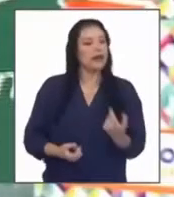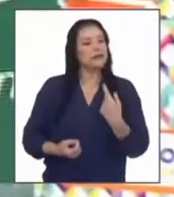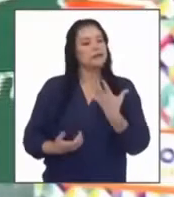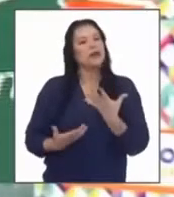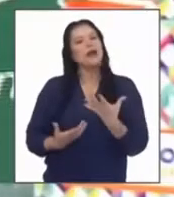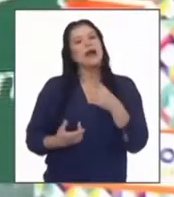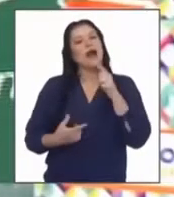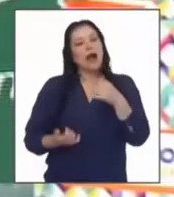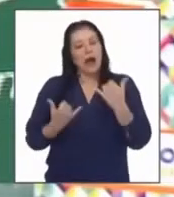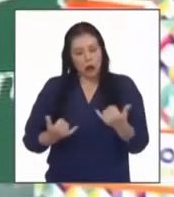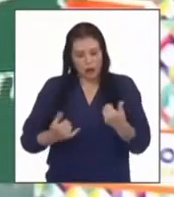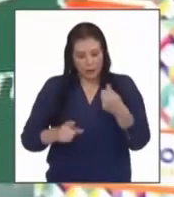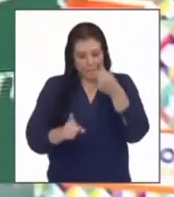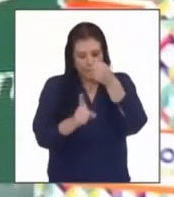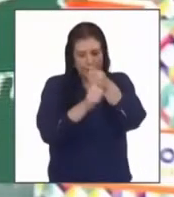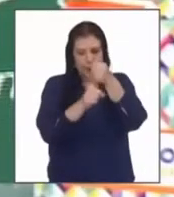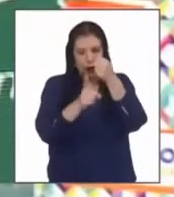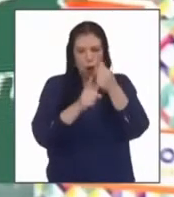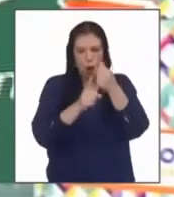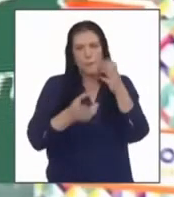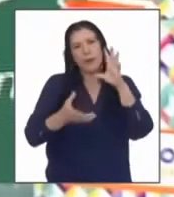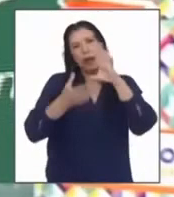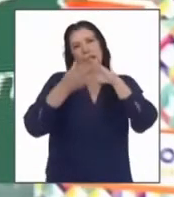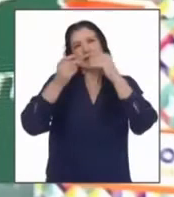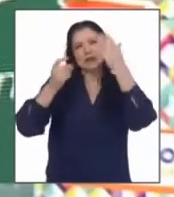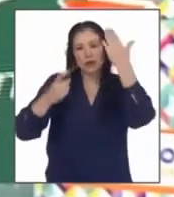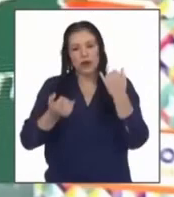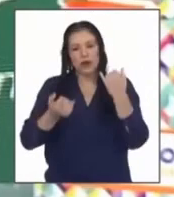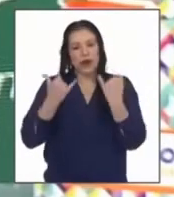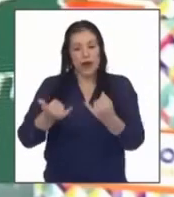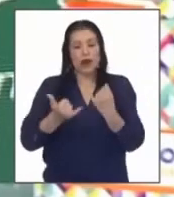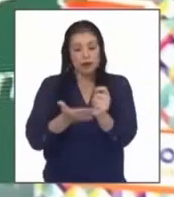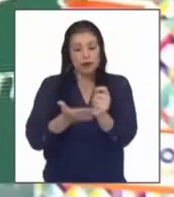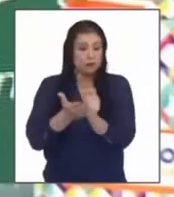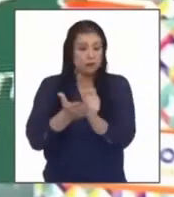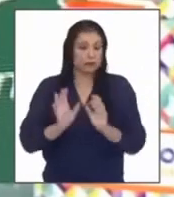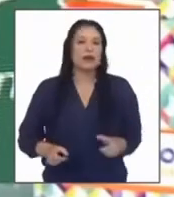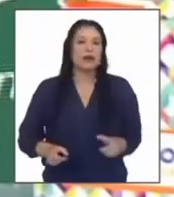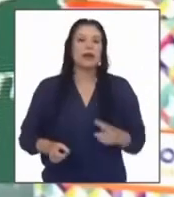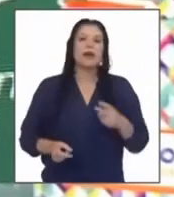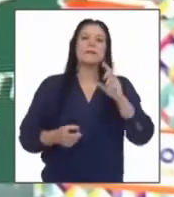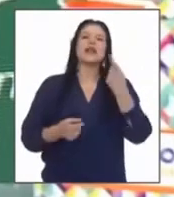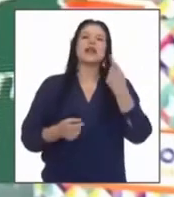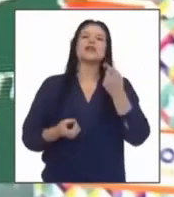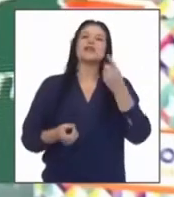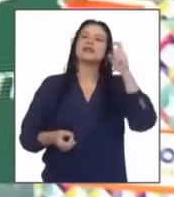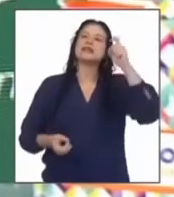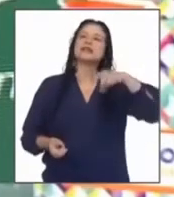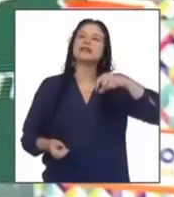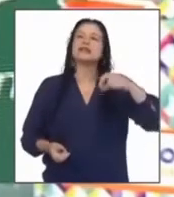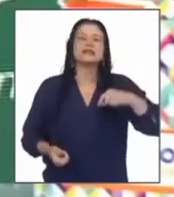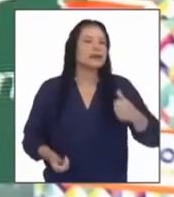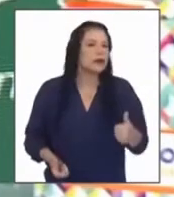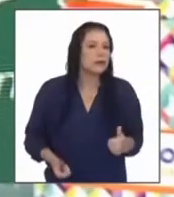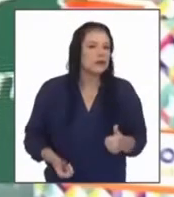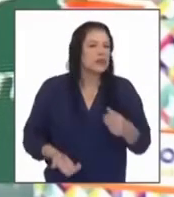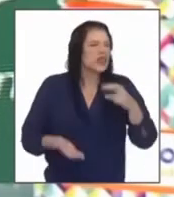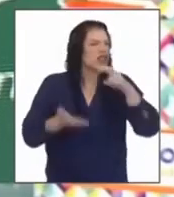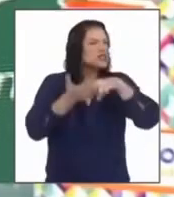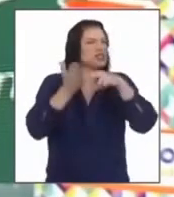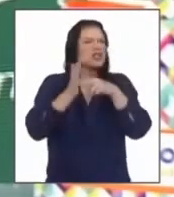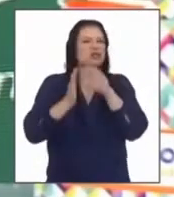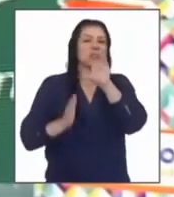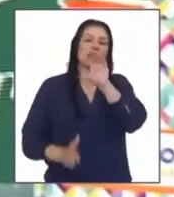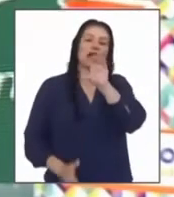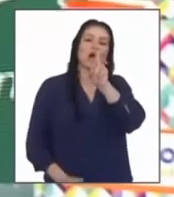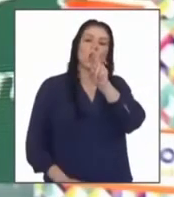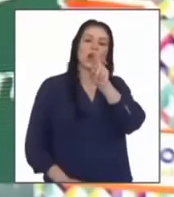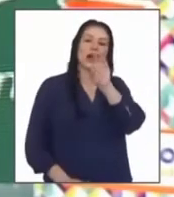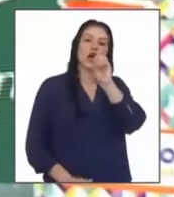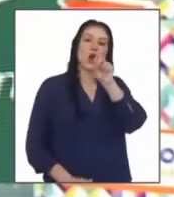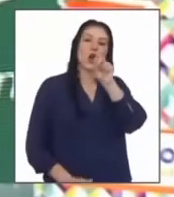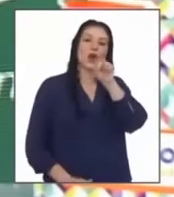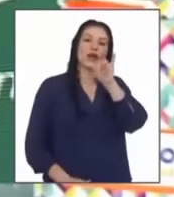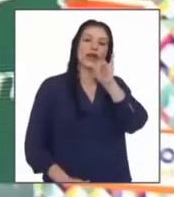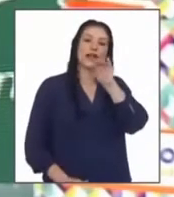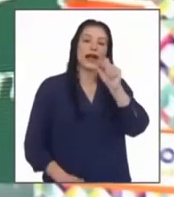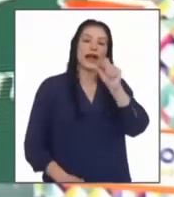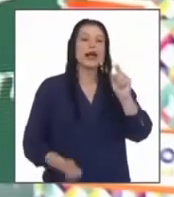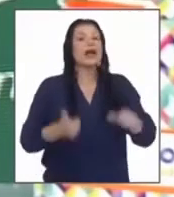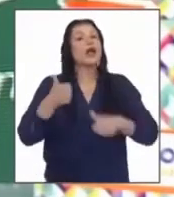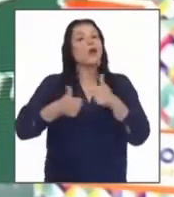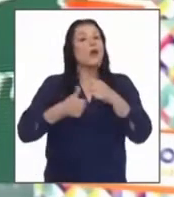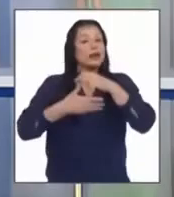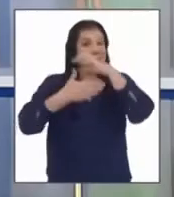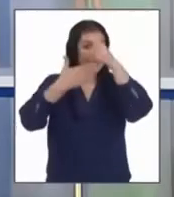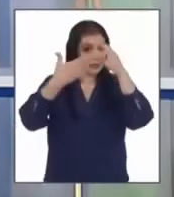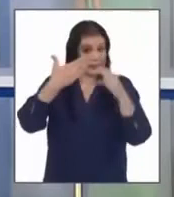haremos nuestras propias crónicas un poco más actuales para ello primero necesitamos saber qué es una crónica cuáles son sus